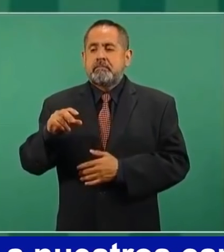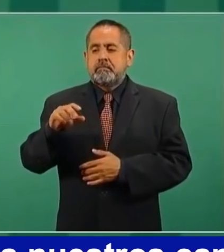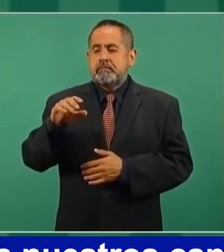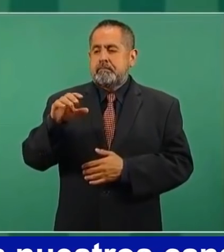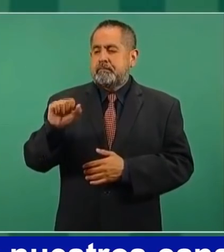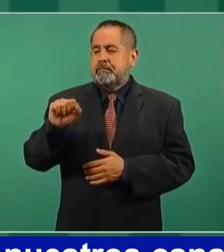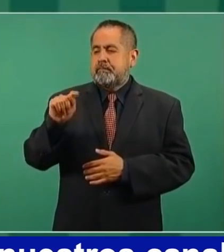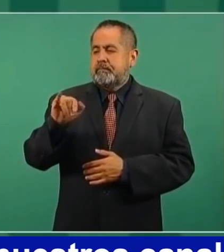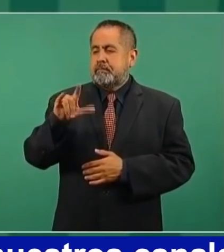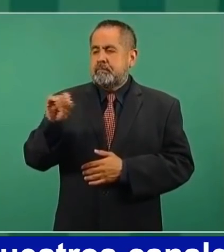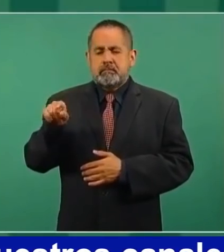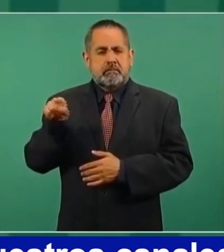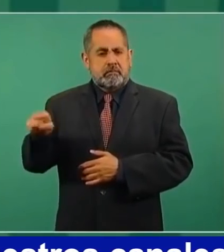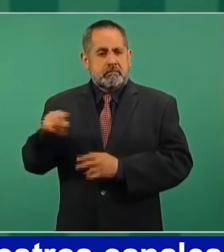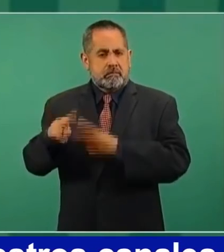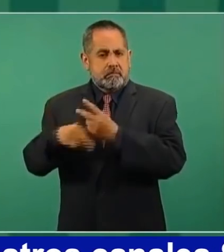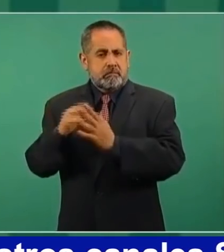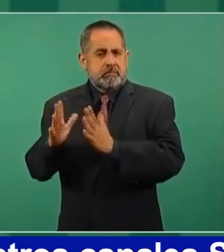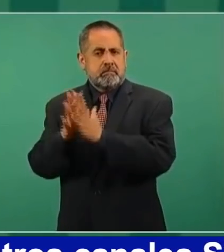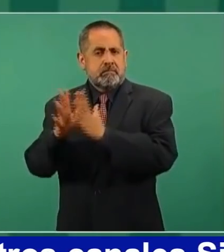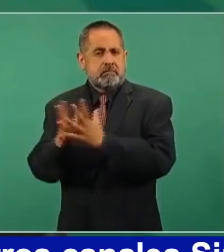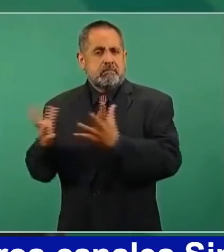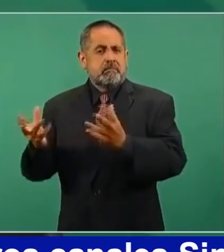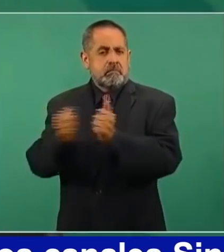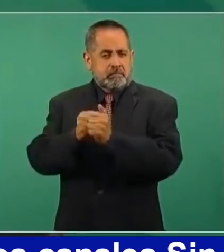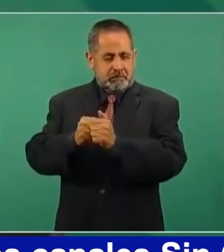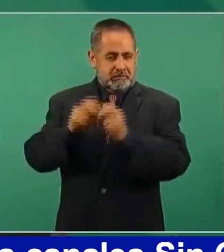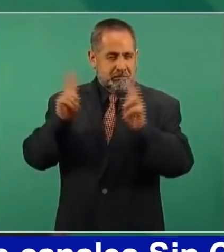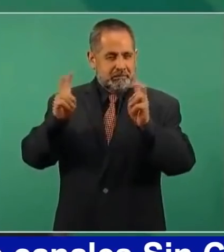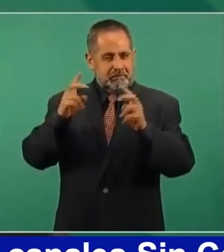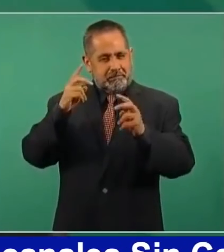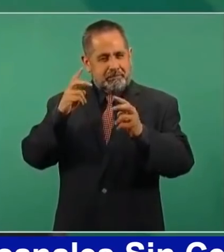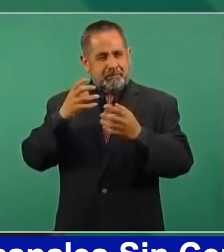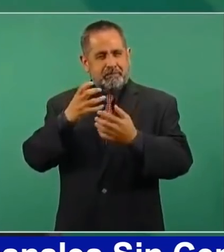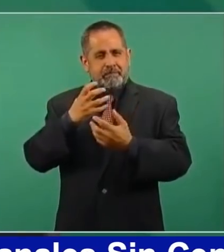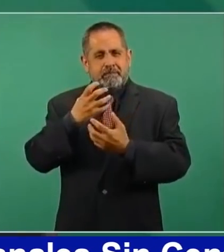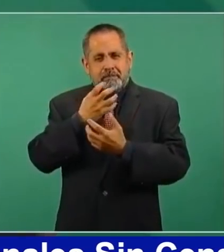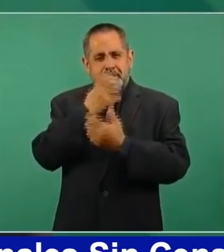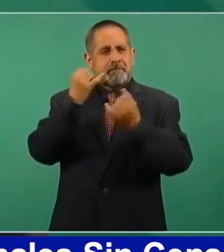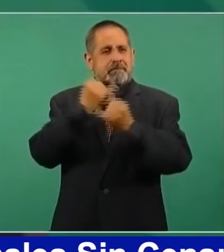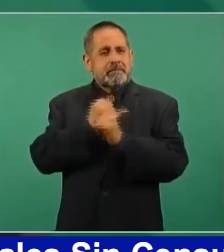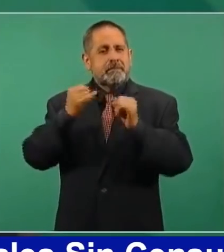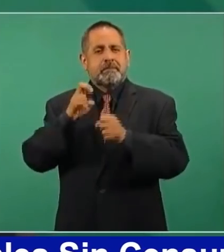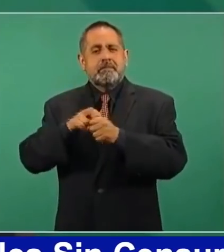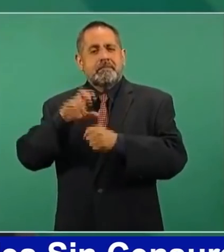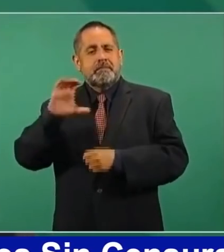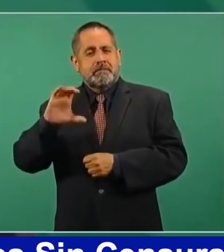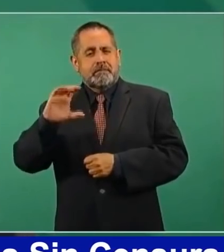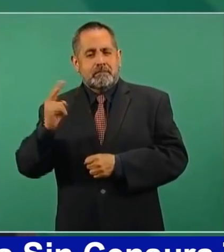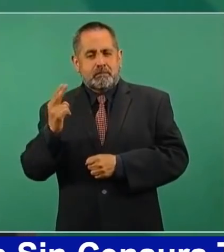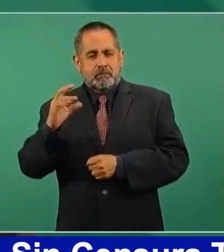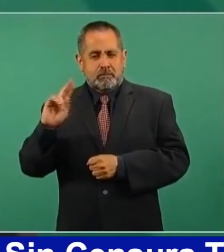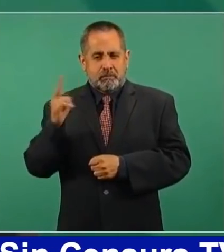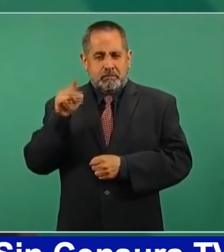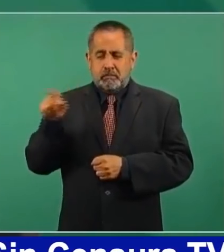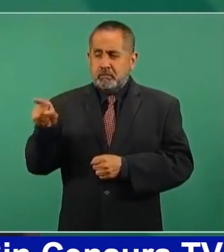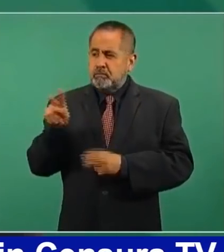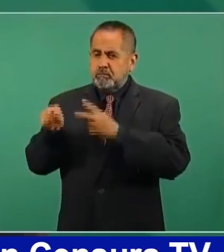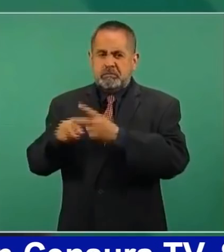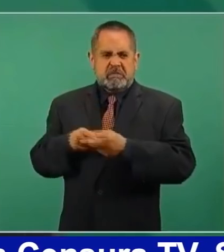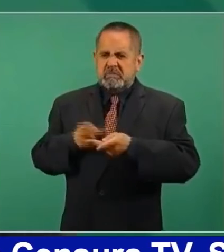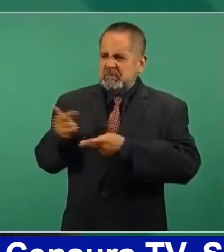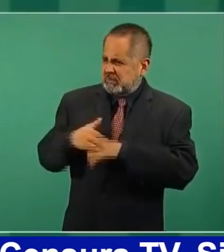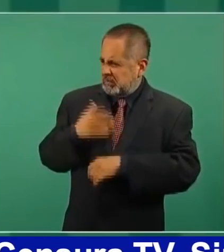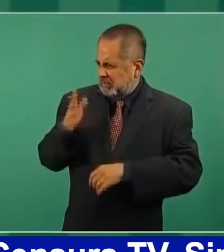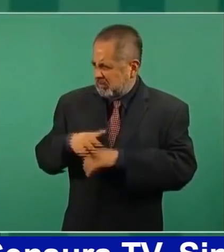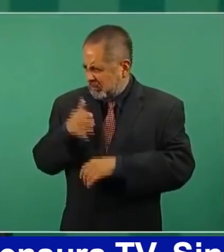haya participado dando el grito de independencia en su universitaria le